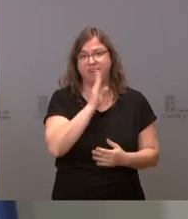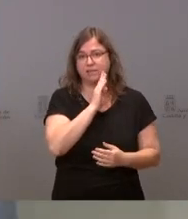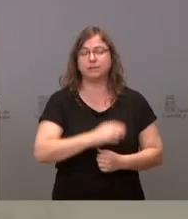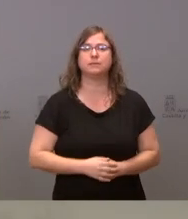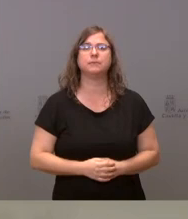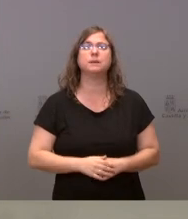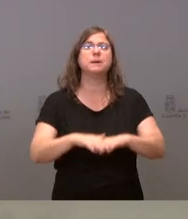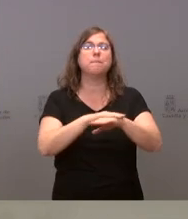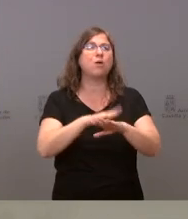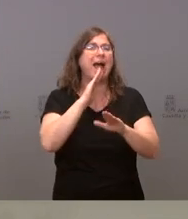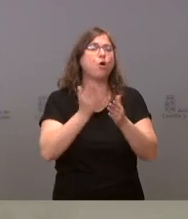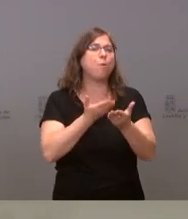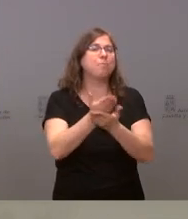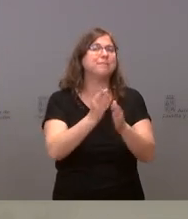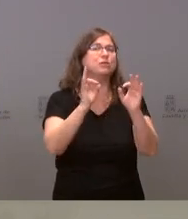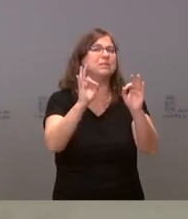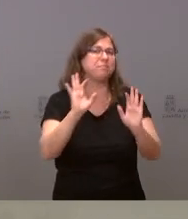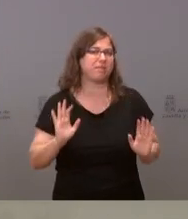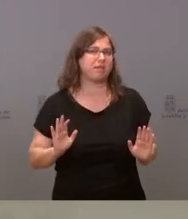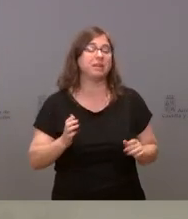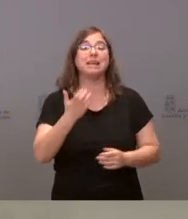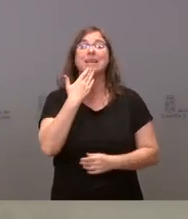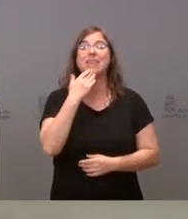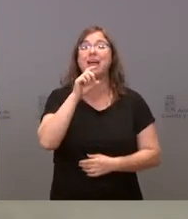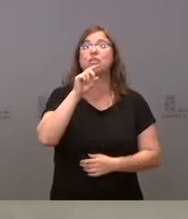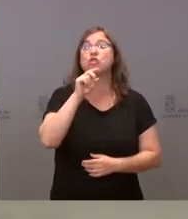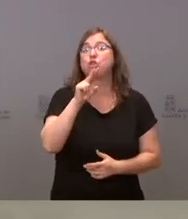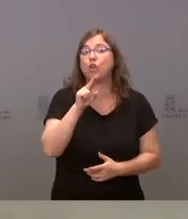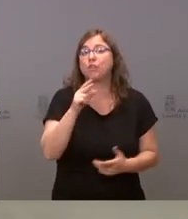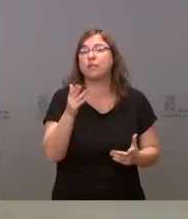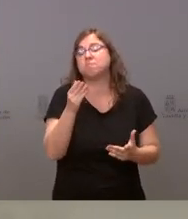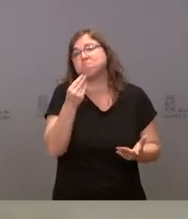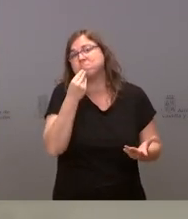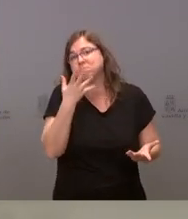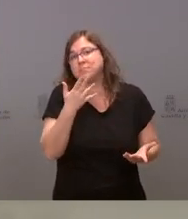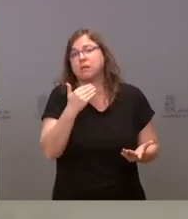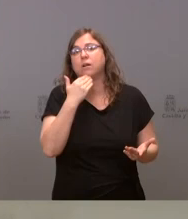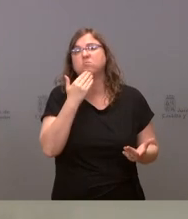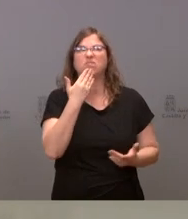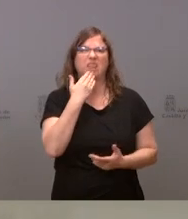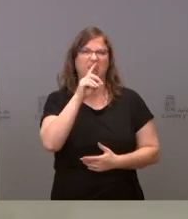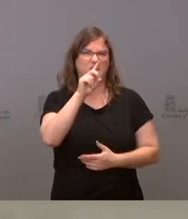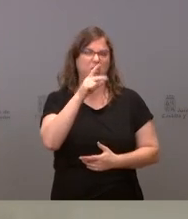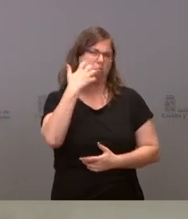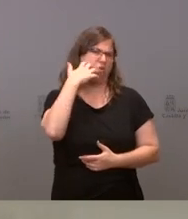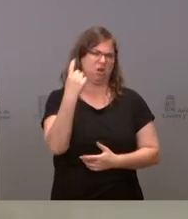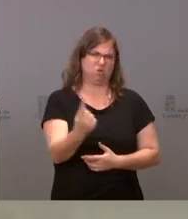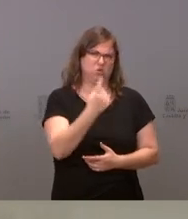Perdón, ¿algún permiso especial? Bueno, si van con 12 años, Es raro que vaya un chico de 12 años sin su madre.